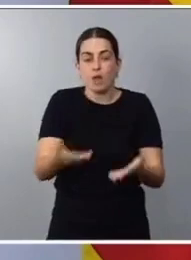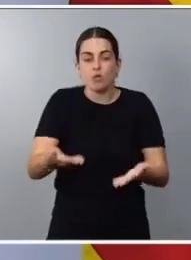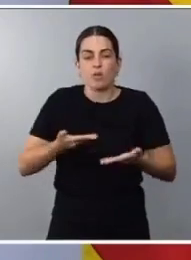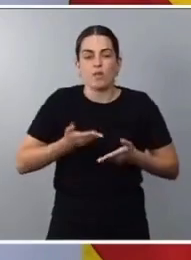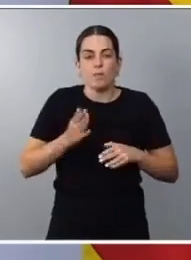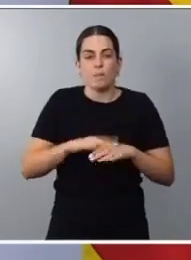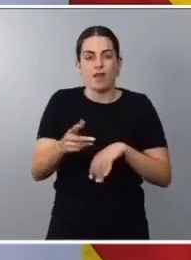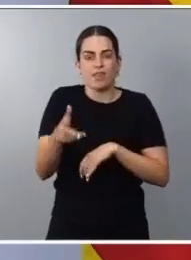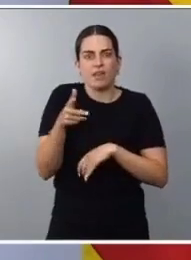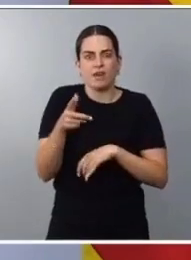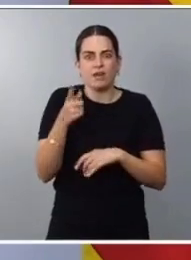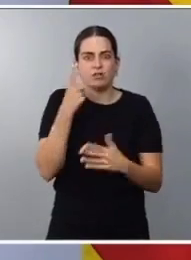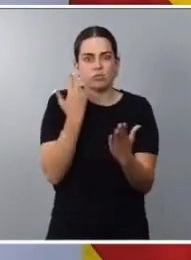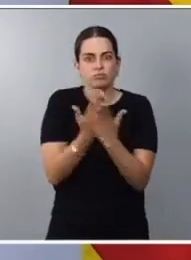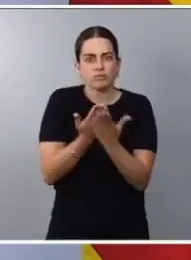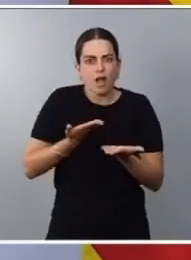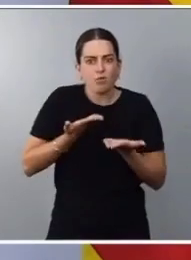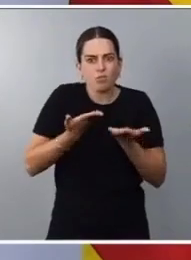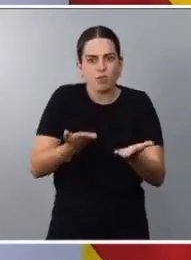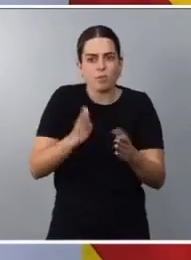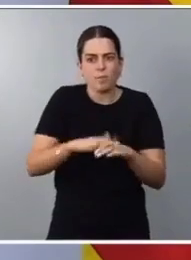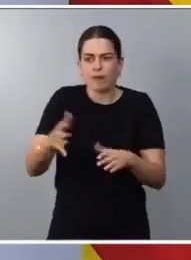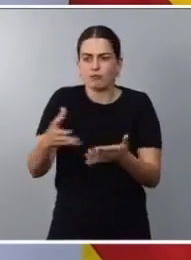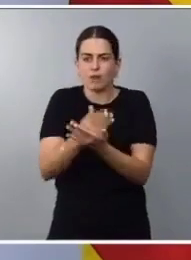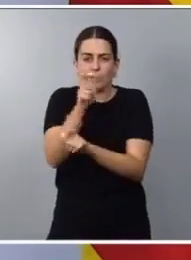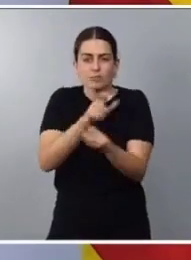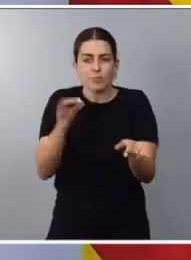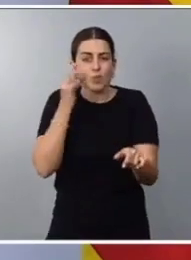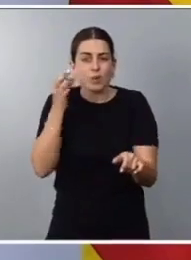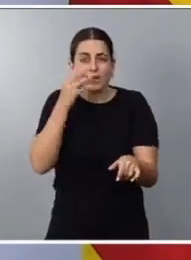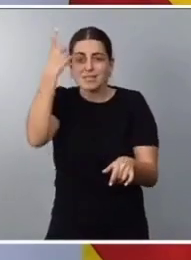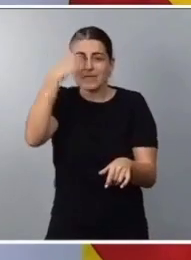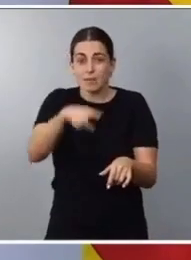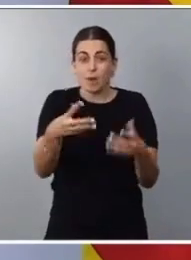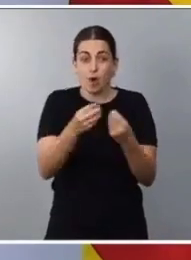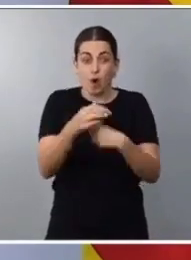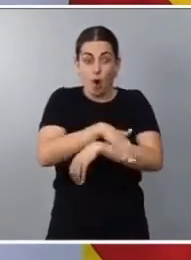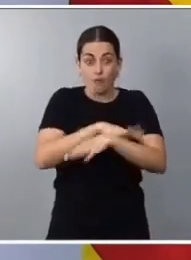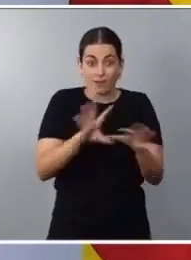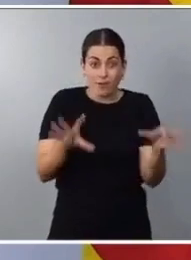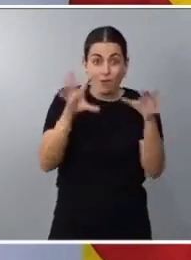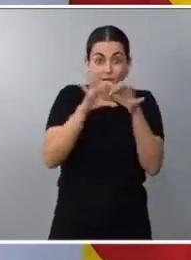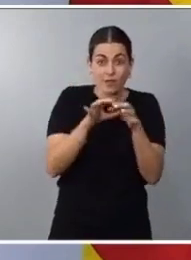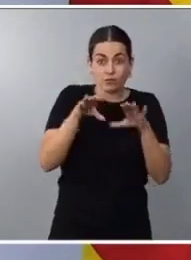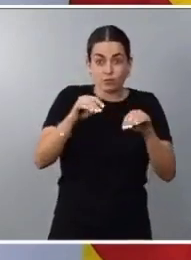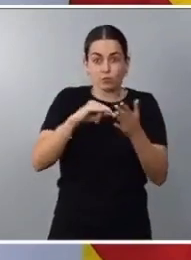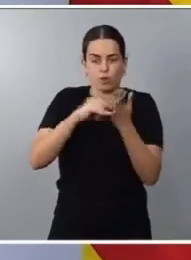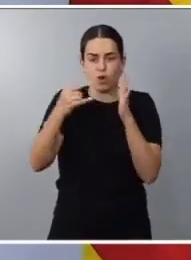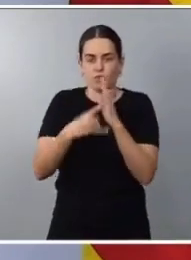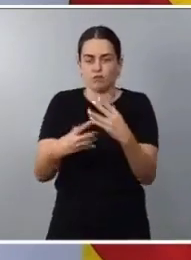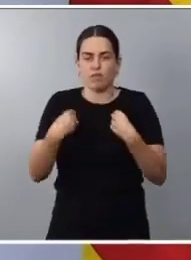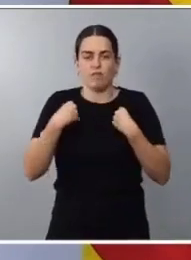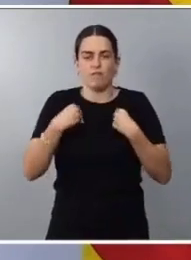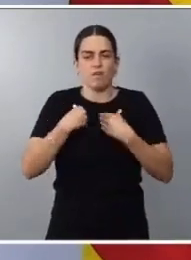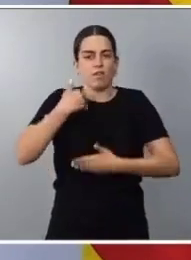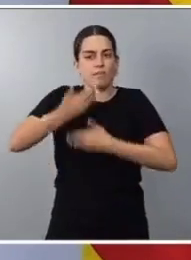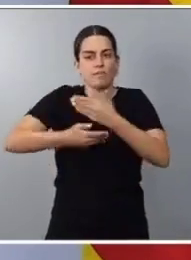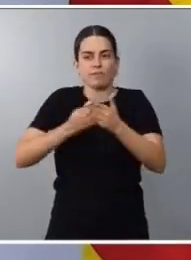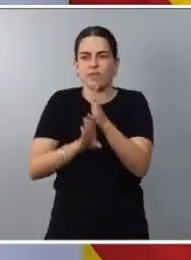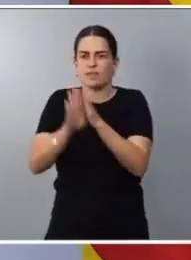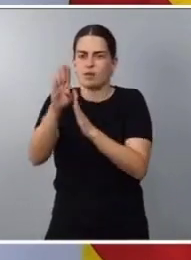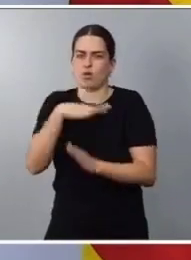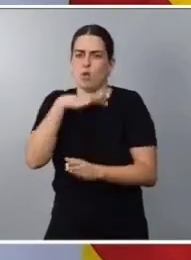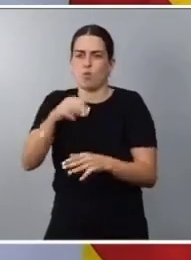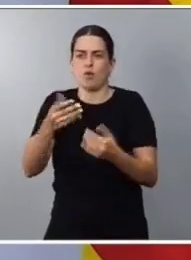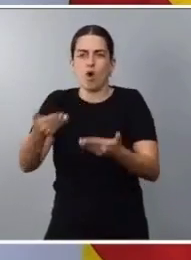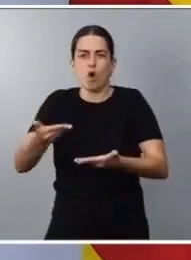ayudando a que todas las mujeres sepan que con este gobierno de coalición sus proyectos de vida van a poder desarrollarlos con la ayuda de todas las